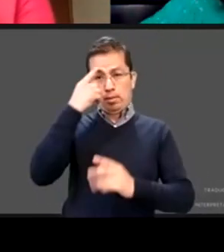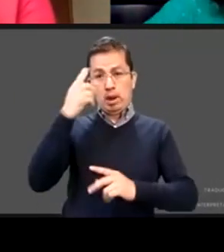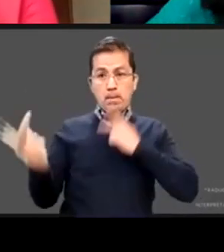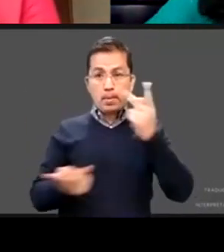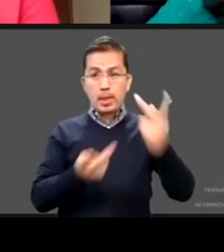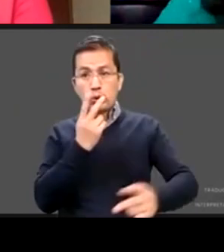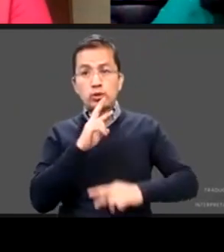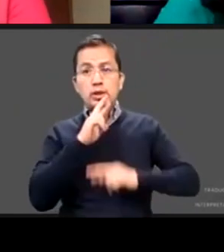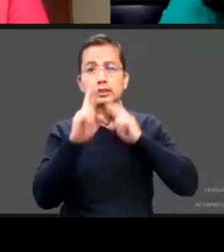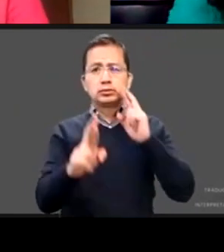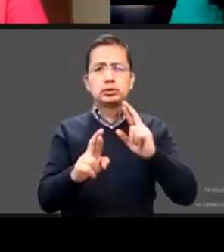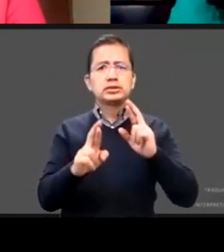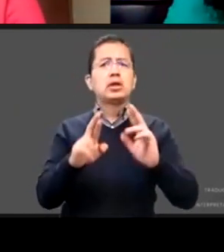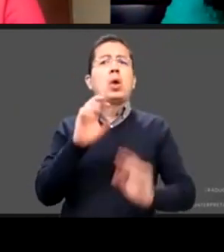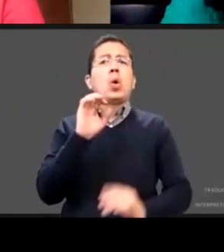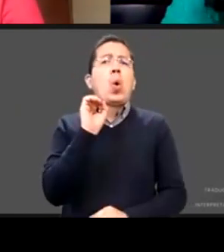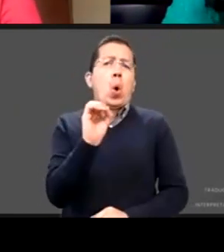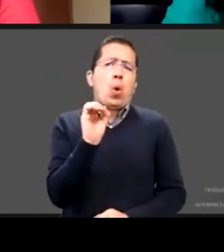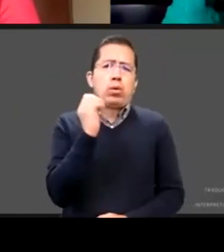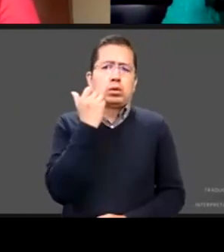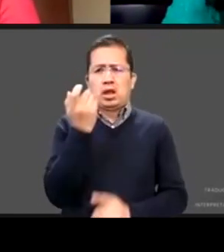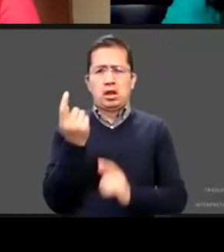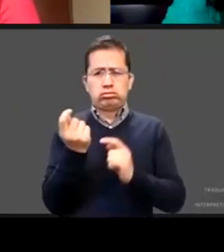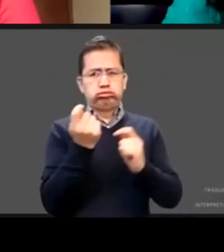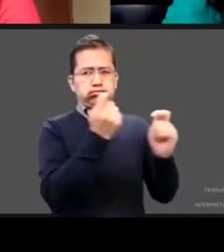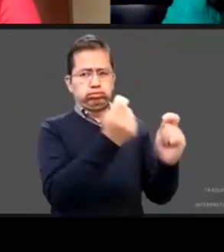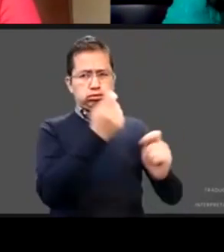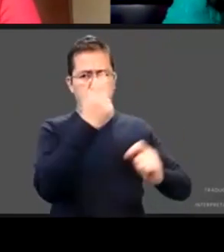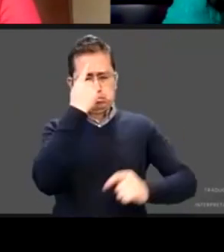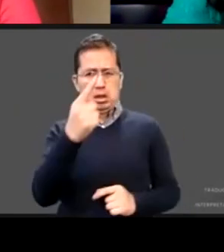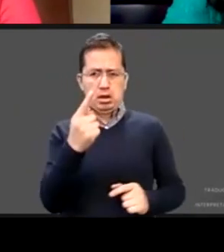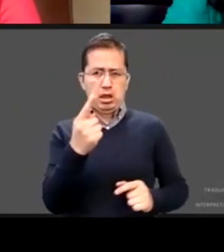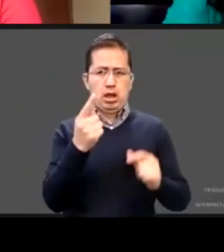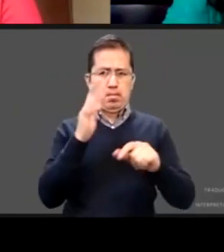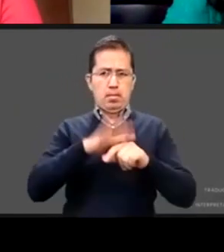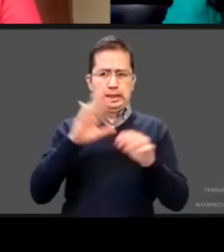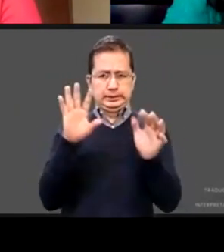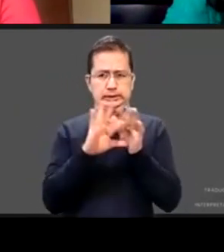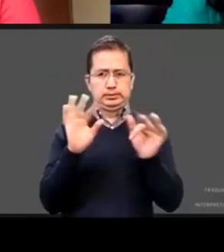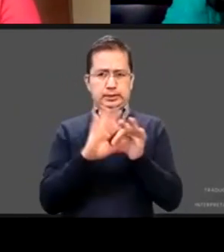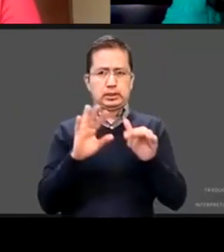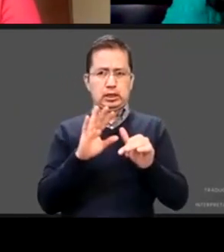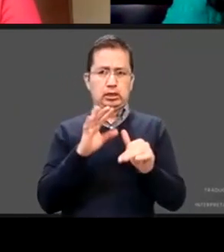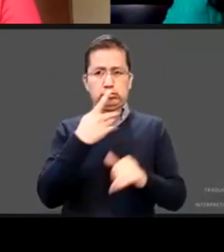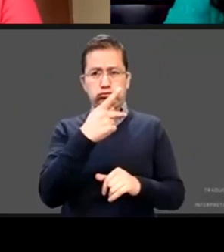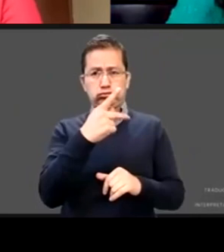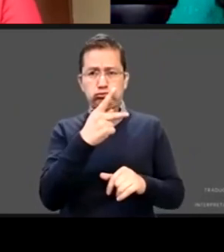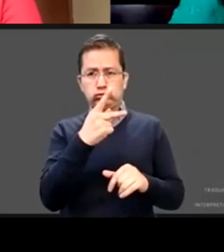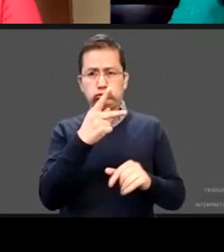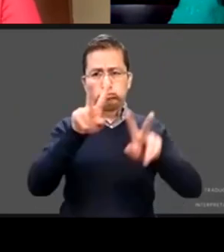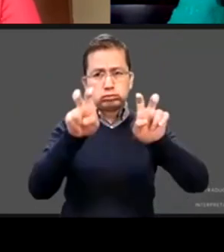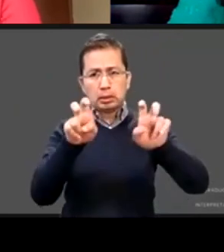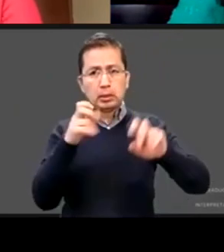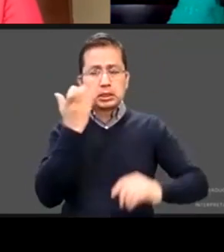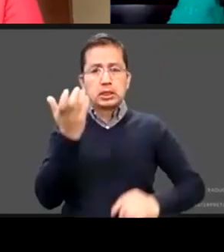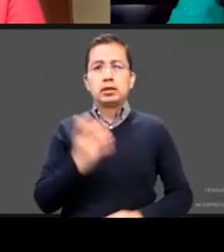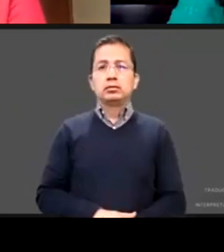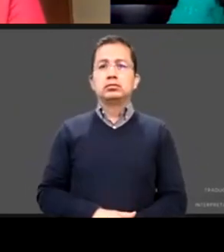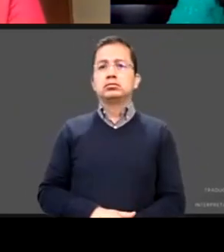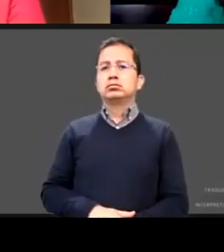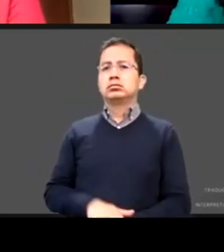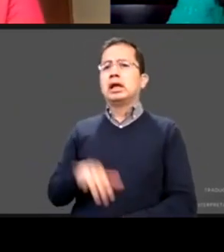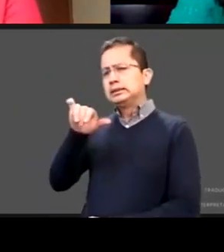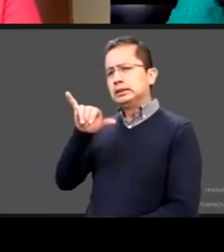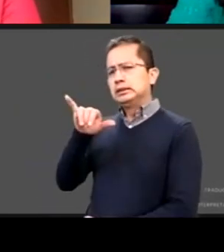todavía en algunos minutos más algunos de los aspectos que ibas a mencionar todavía pues ahí si me permiten puedo